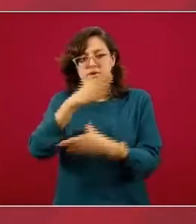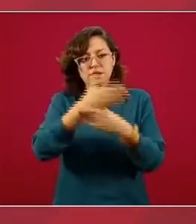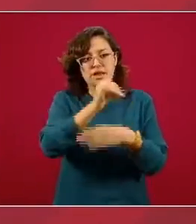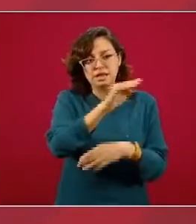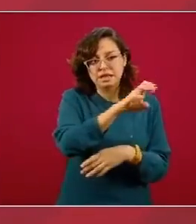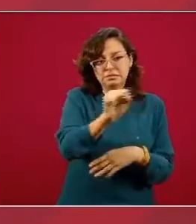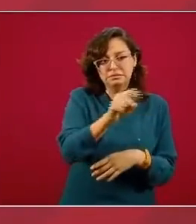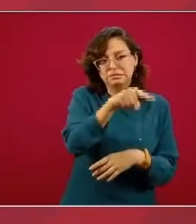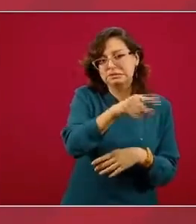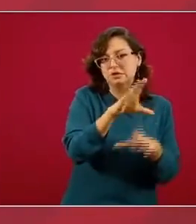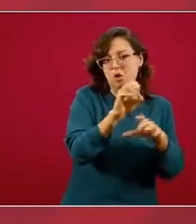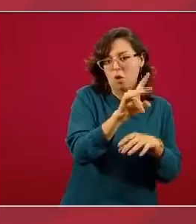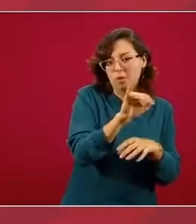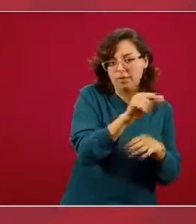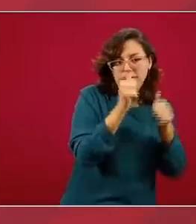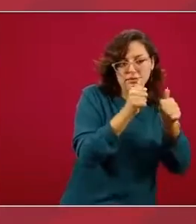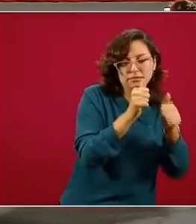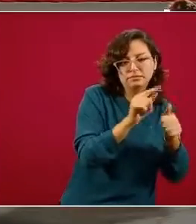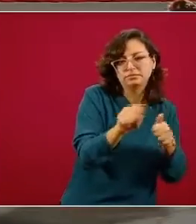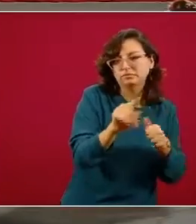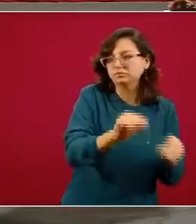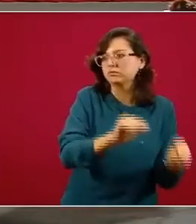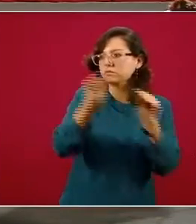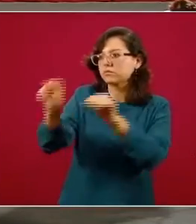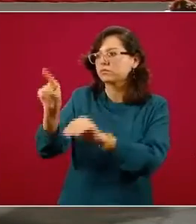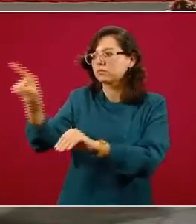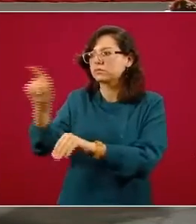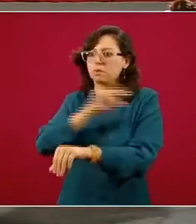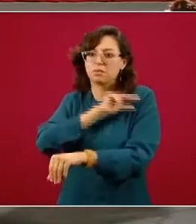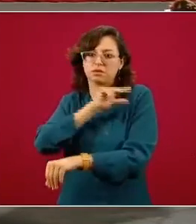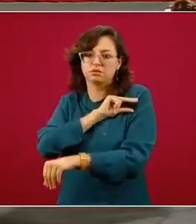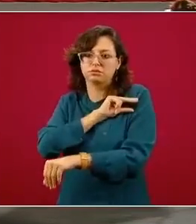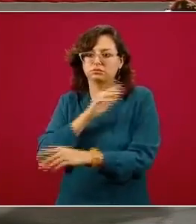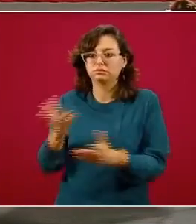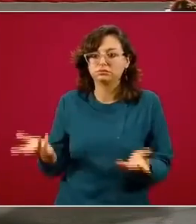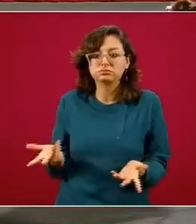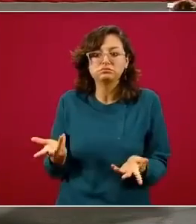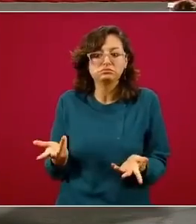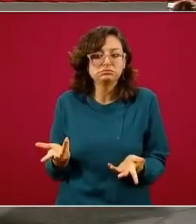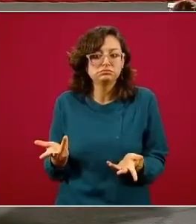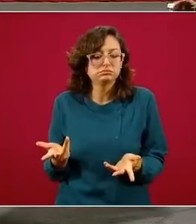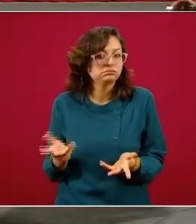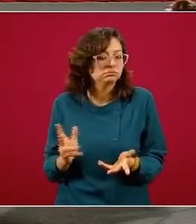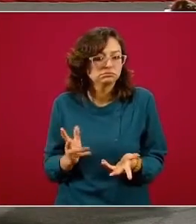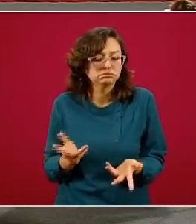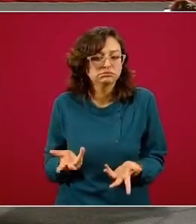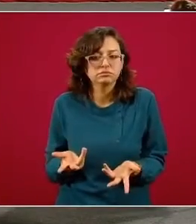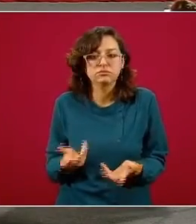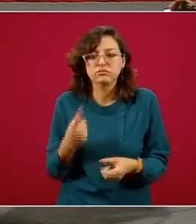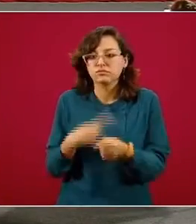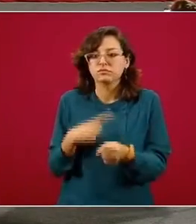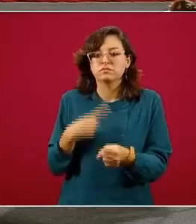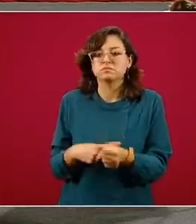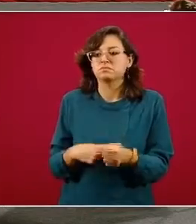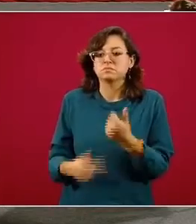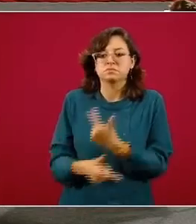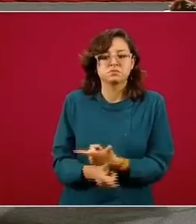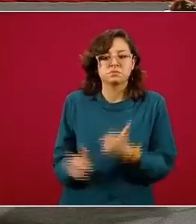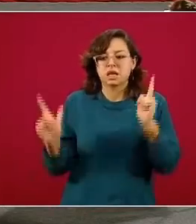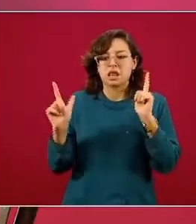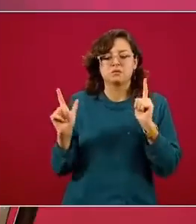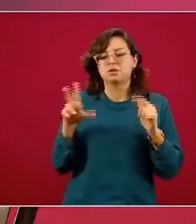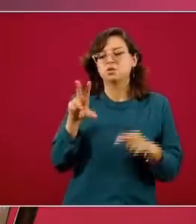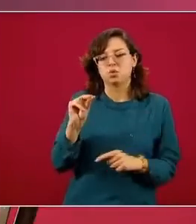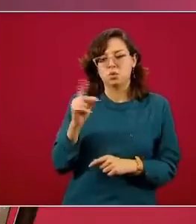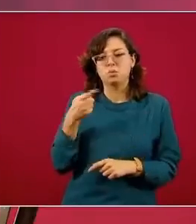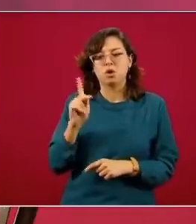pudieran atender ahí. No es un convenio comprensivo, es decir, no es cualquier enfermedad o cualquier procedimiento,